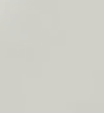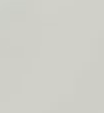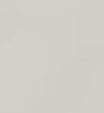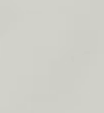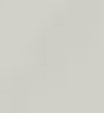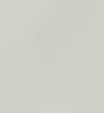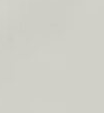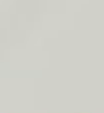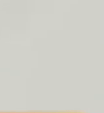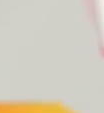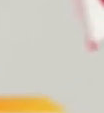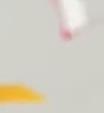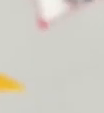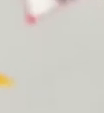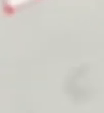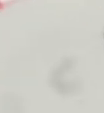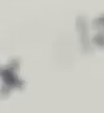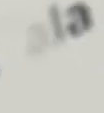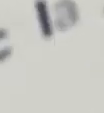de la de